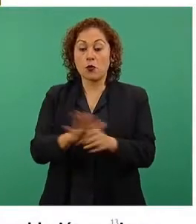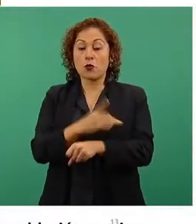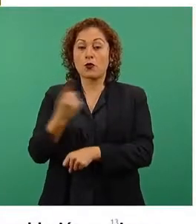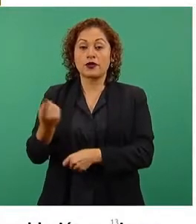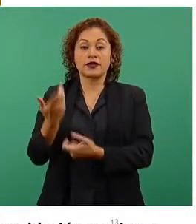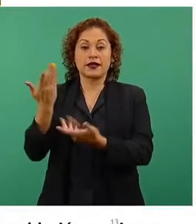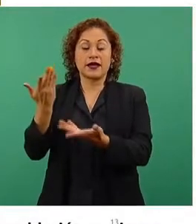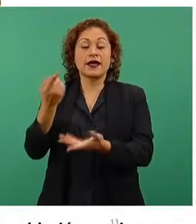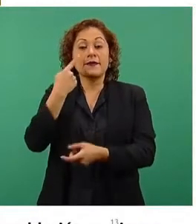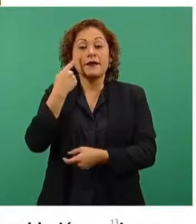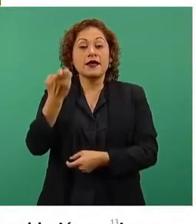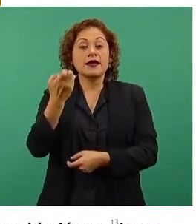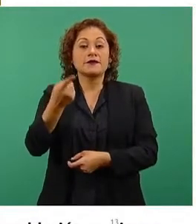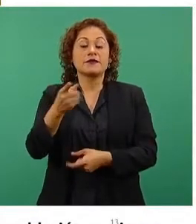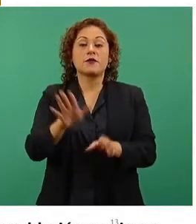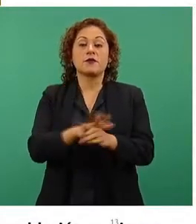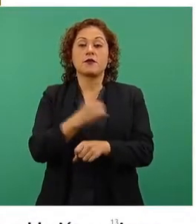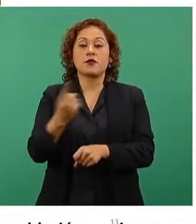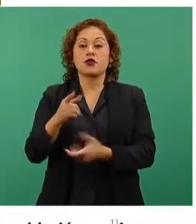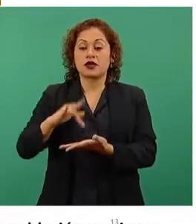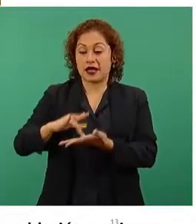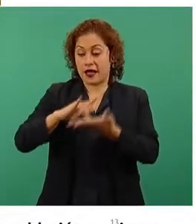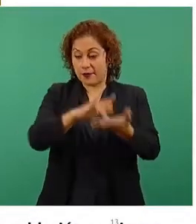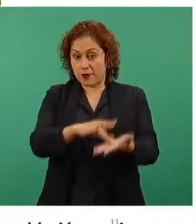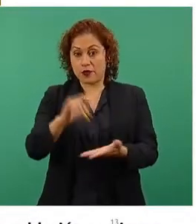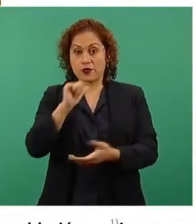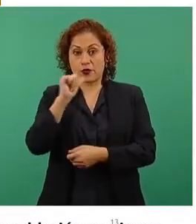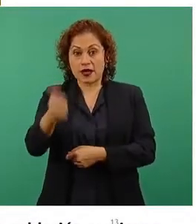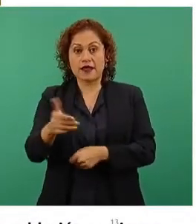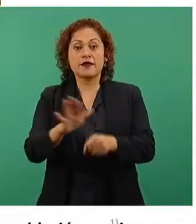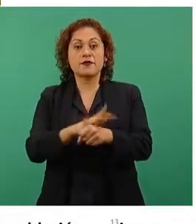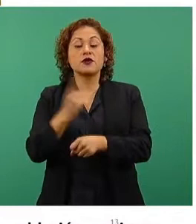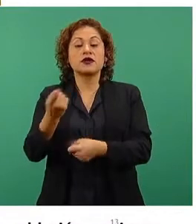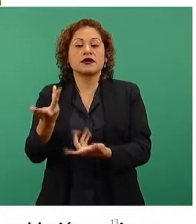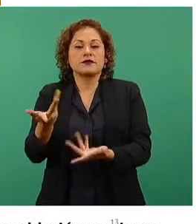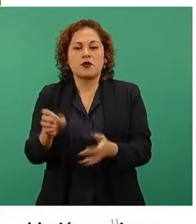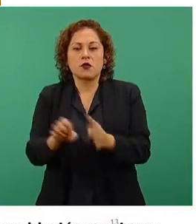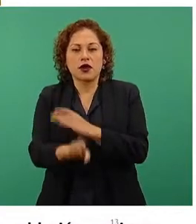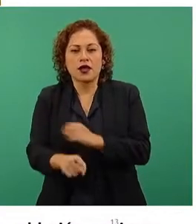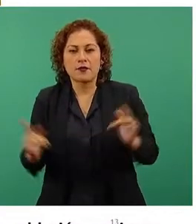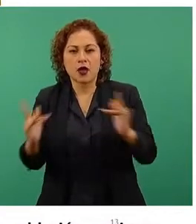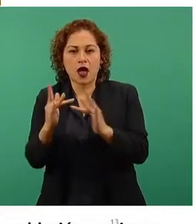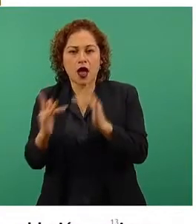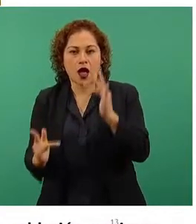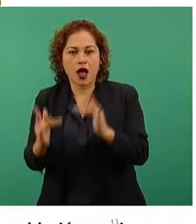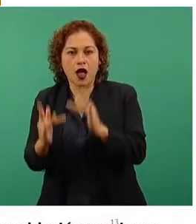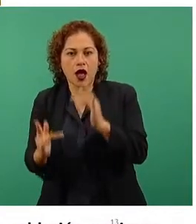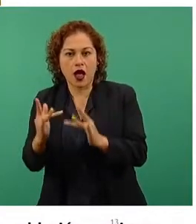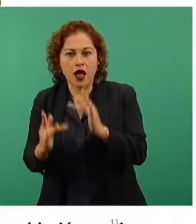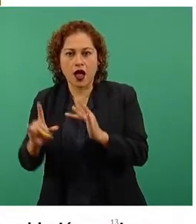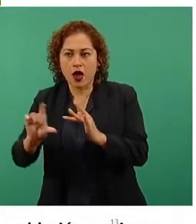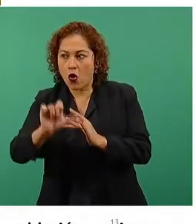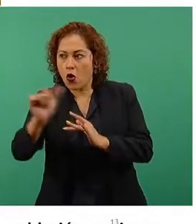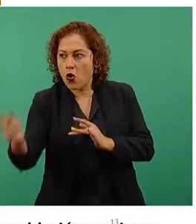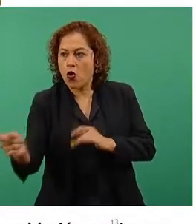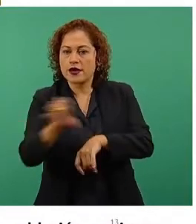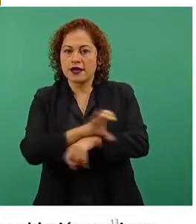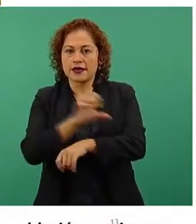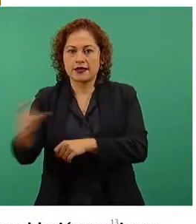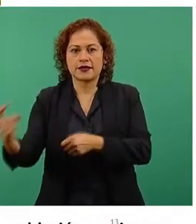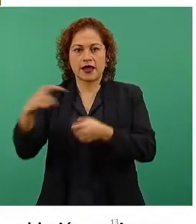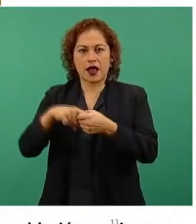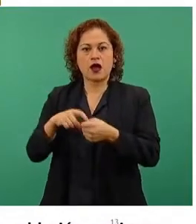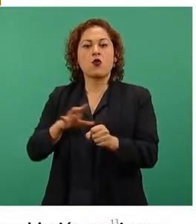transmisión? ¿Por qué no pagan el respaldo? Es decir, cuando la energía intermitente de repente se va pues tiene que entrar otra energía que es la de la